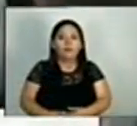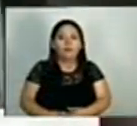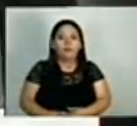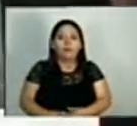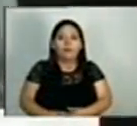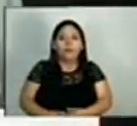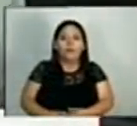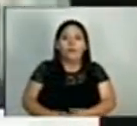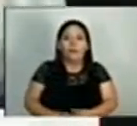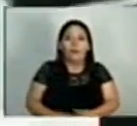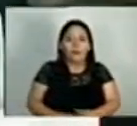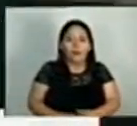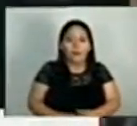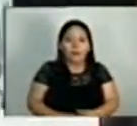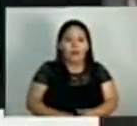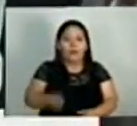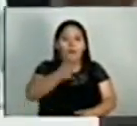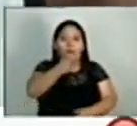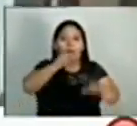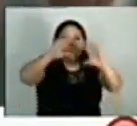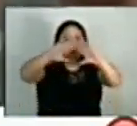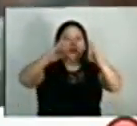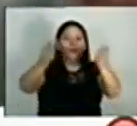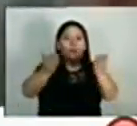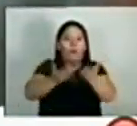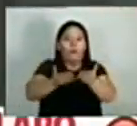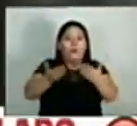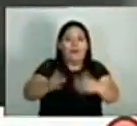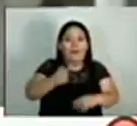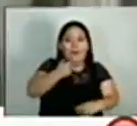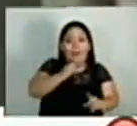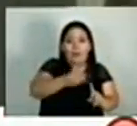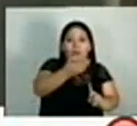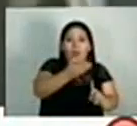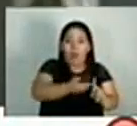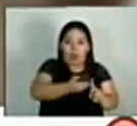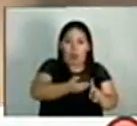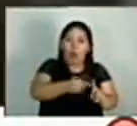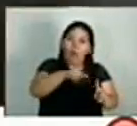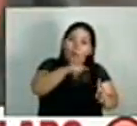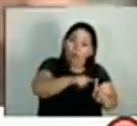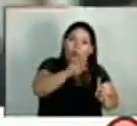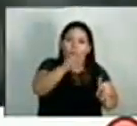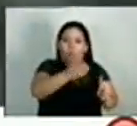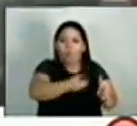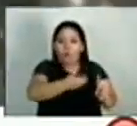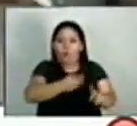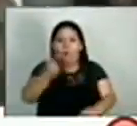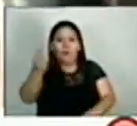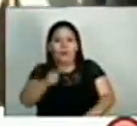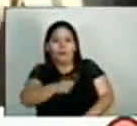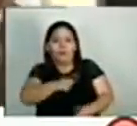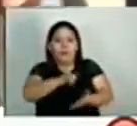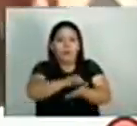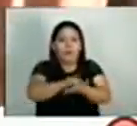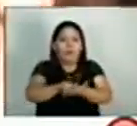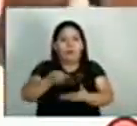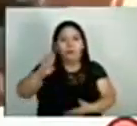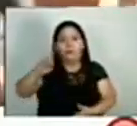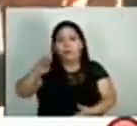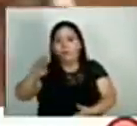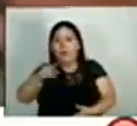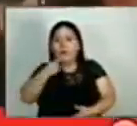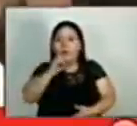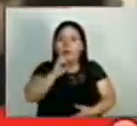En Noticias Internacionales, luego de ser acusado de aceptar subornos, hoy el senador de Nueva York, Bob Menéndez, es